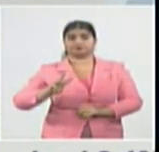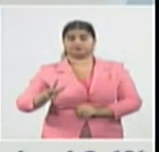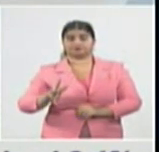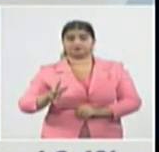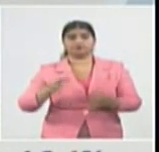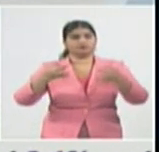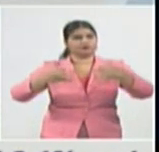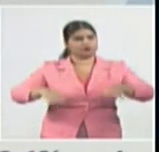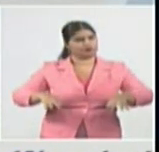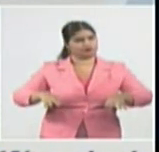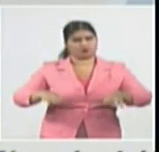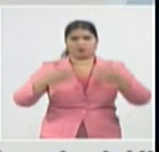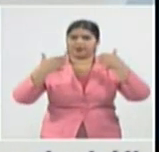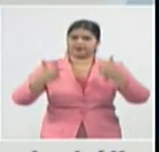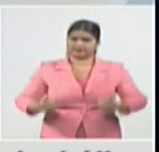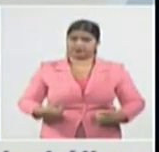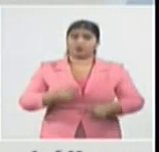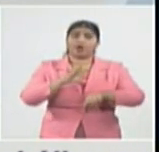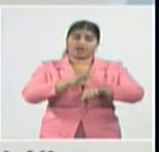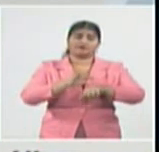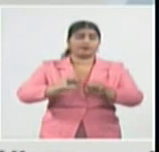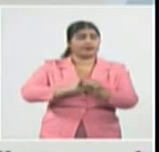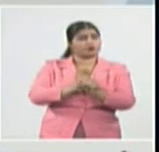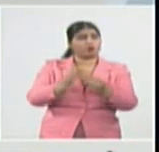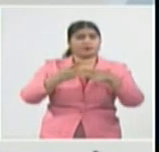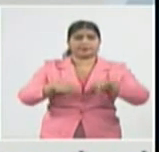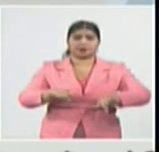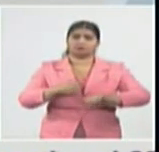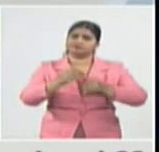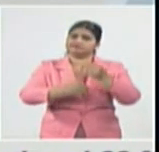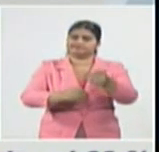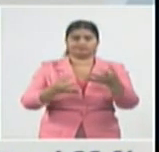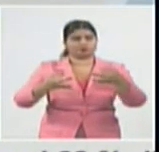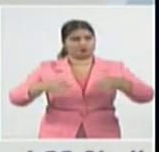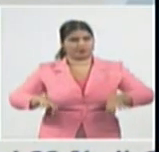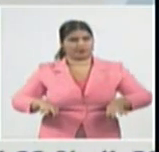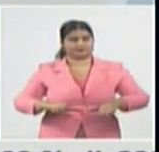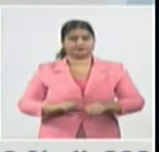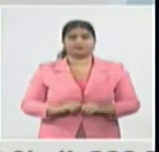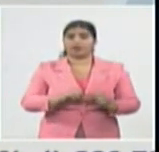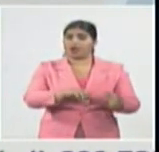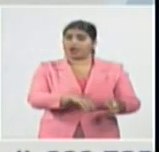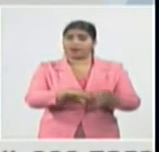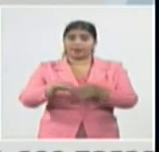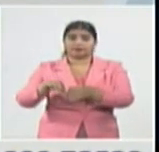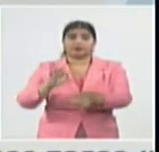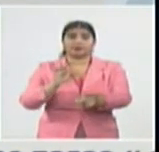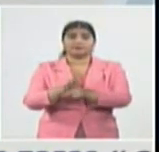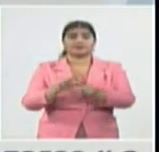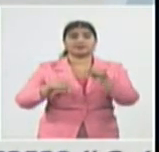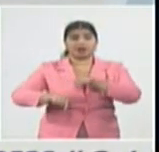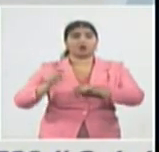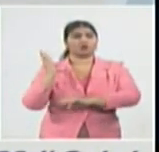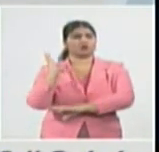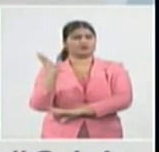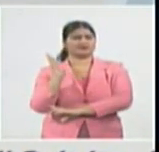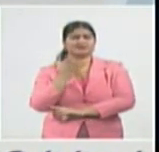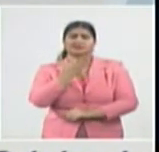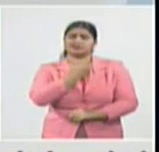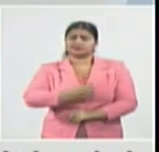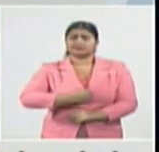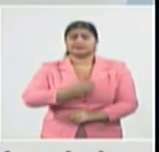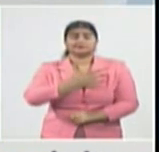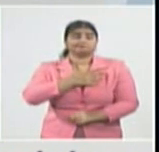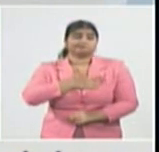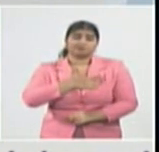clínica estable. Lamentamos el fallecimiento al inicio de la conferencia. Reiteramos condolencias a familiares